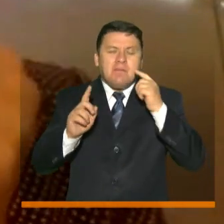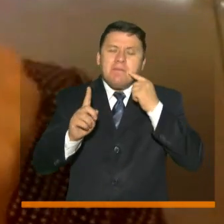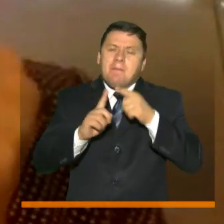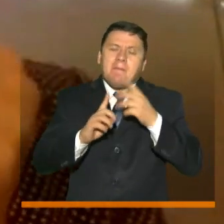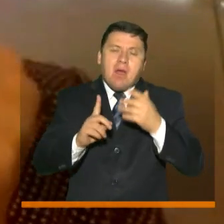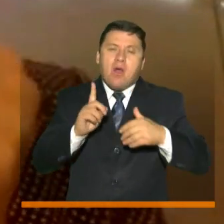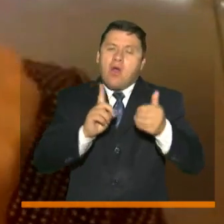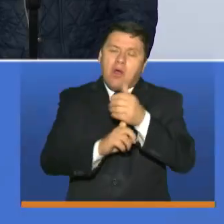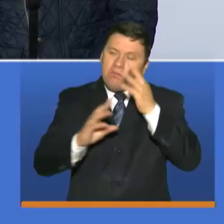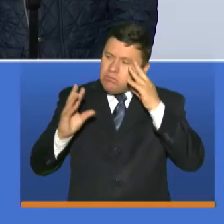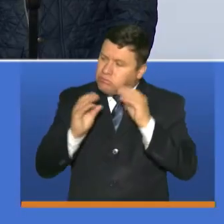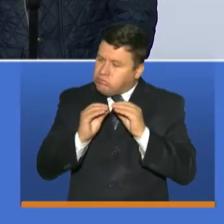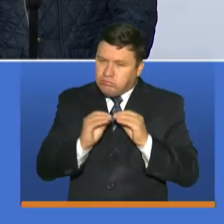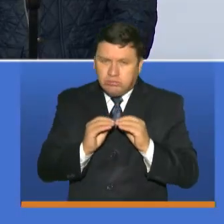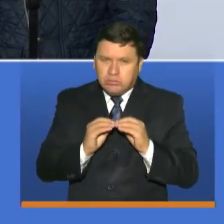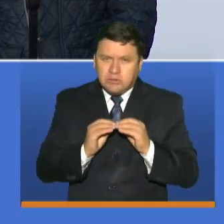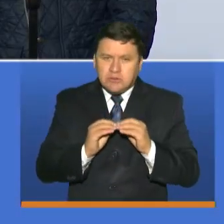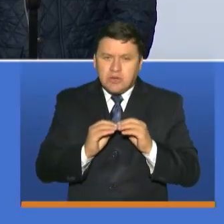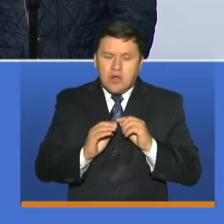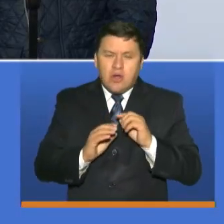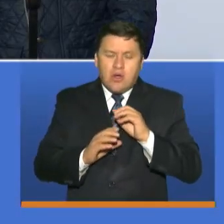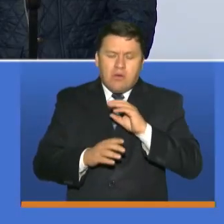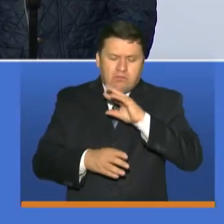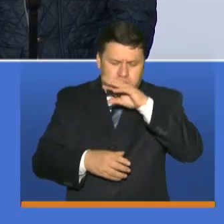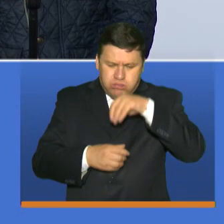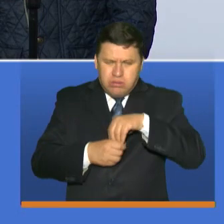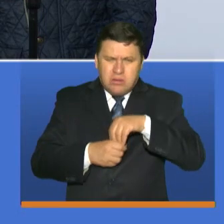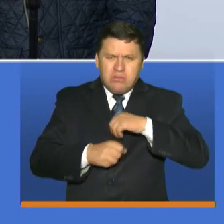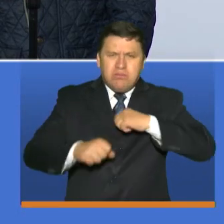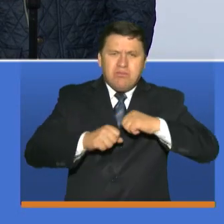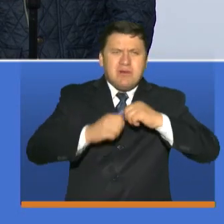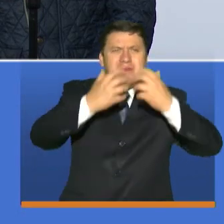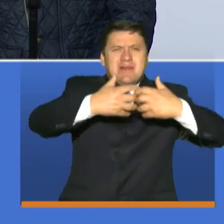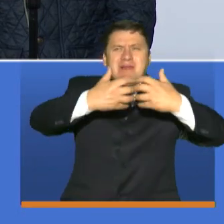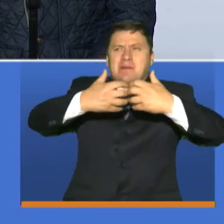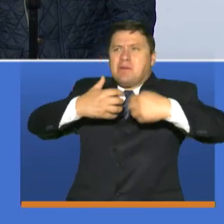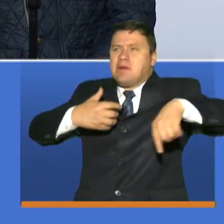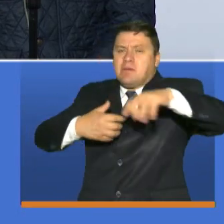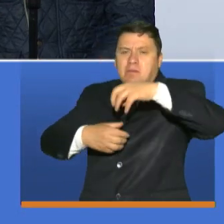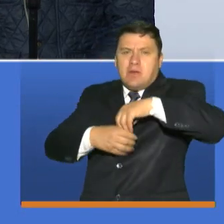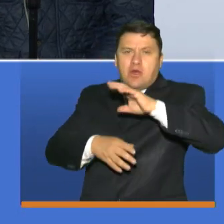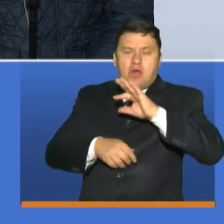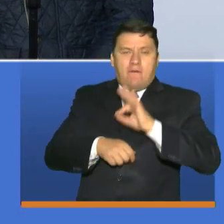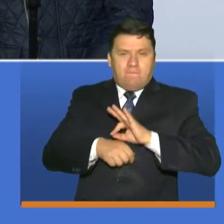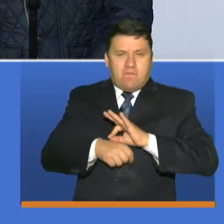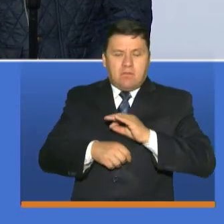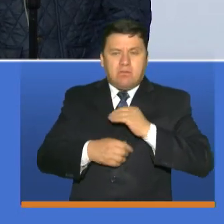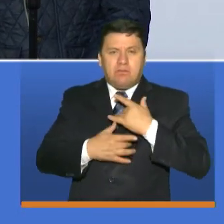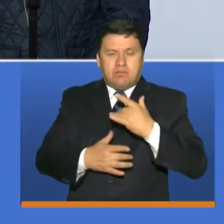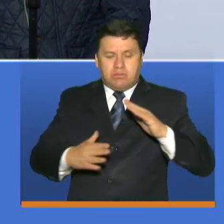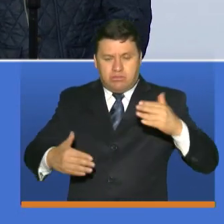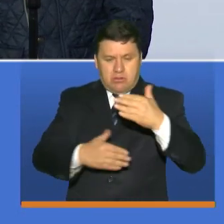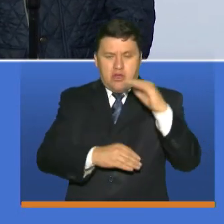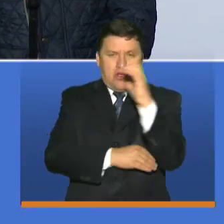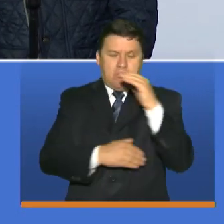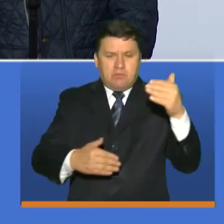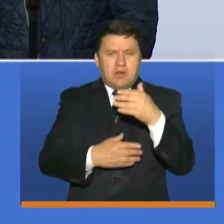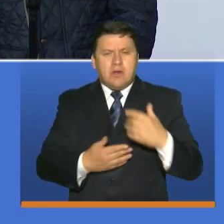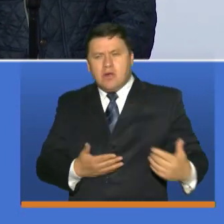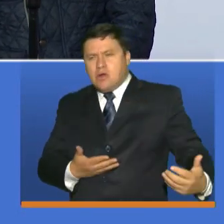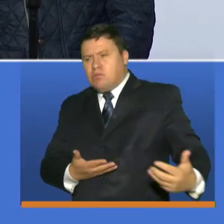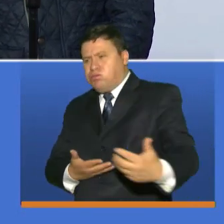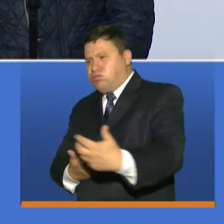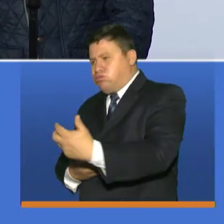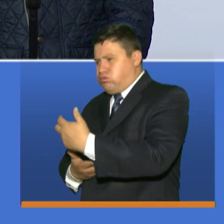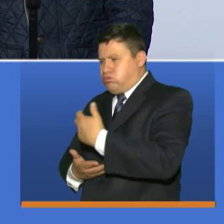que hemos logrado a través de la integración de muchos actores es que la Fundación Solidaridad por Colombia recoge